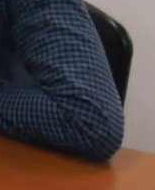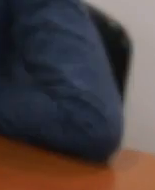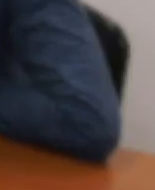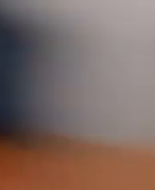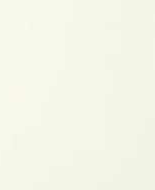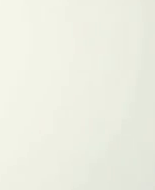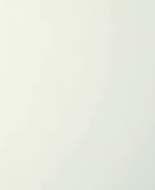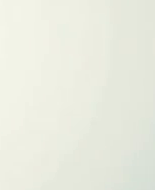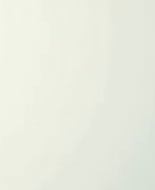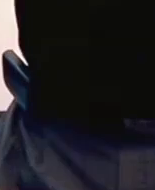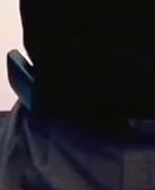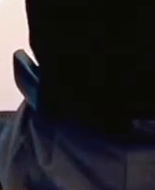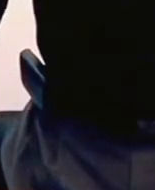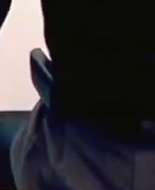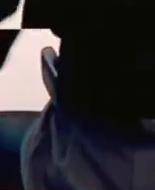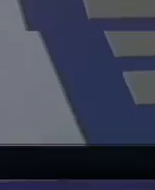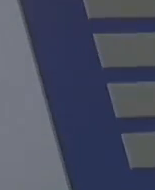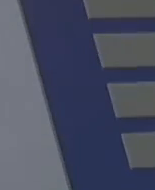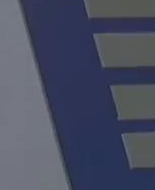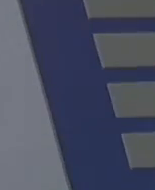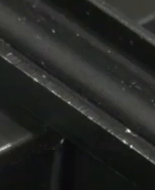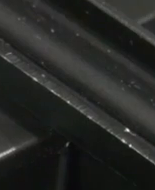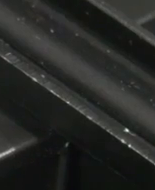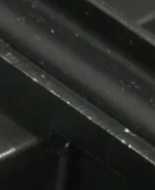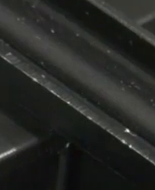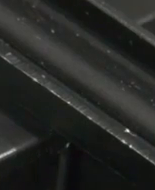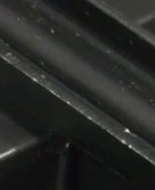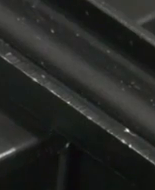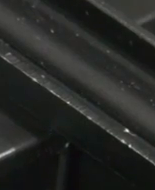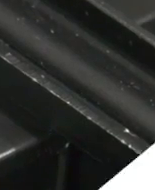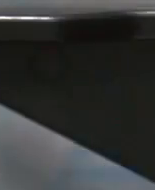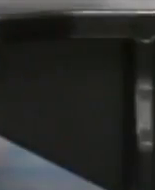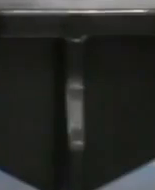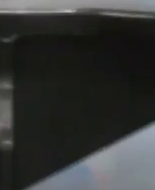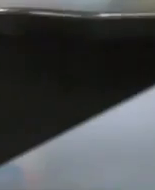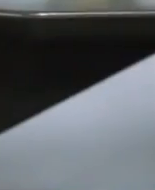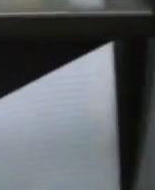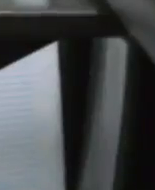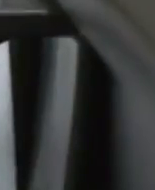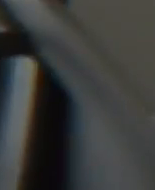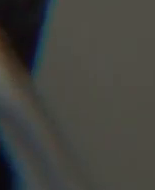Las principales acciones del Registro Nacional de las Personas